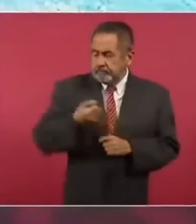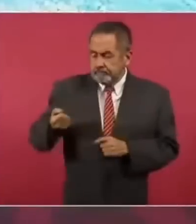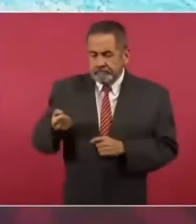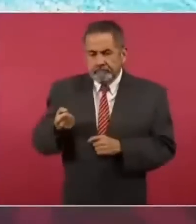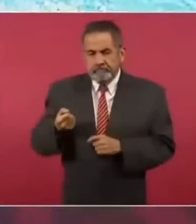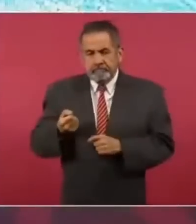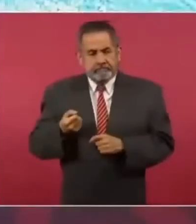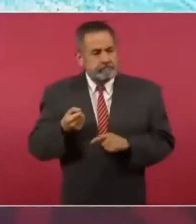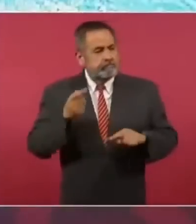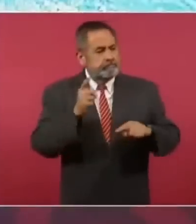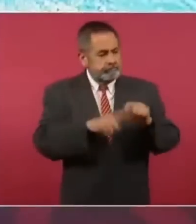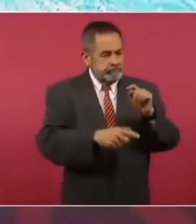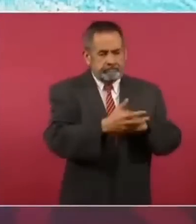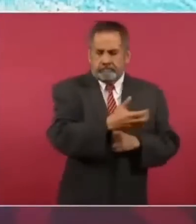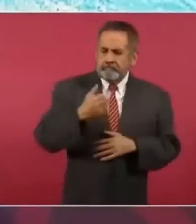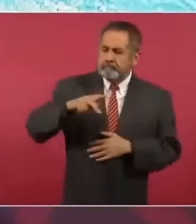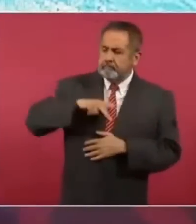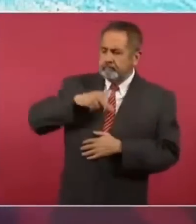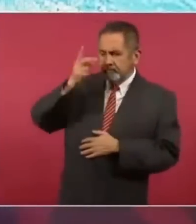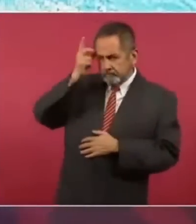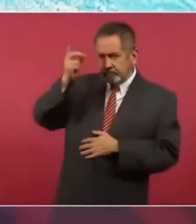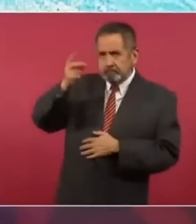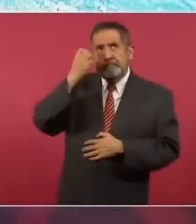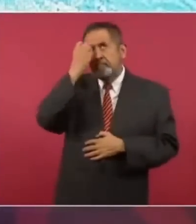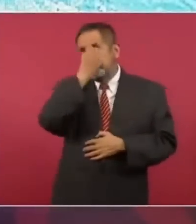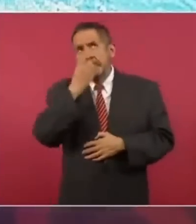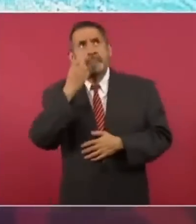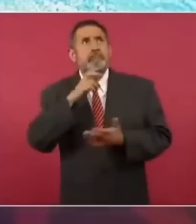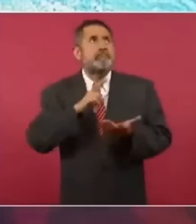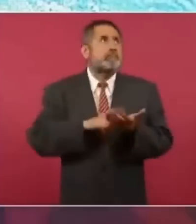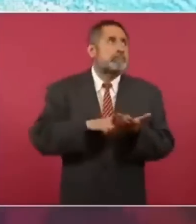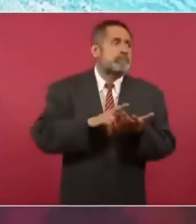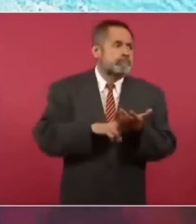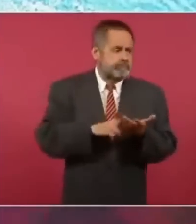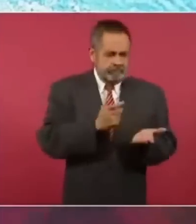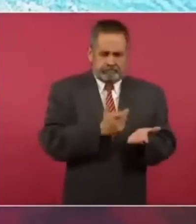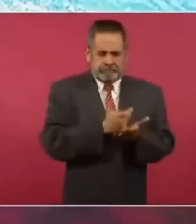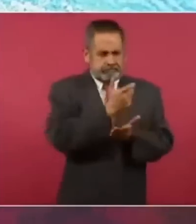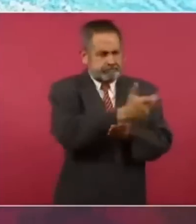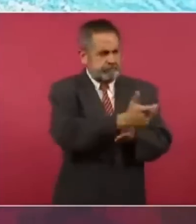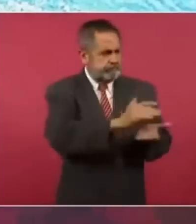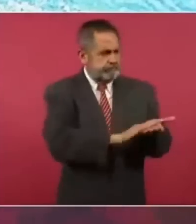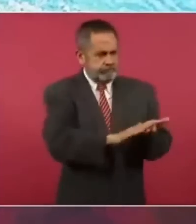se expropia se hace el avalúo y se paga